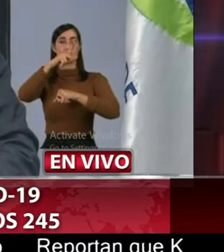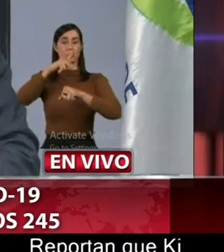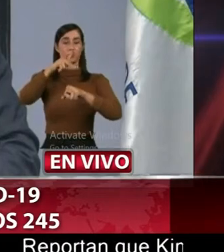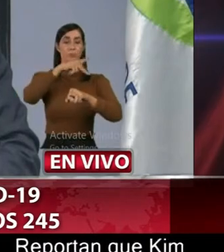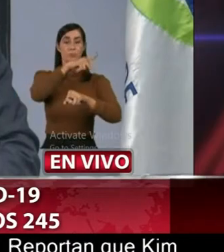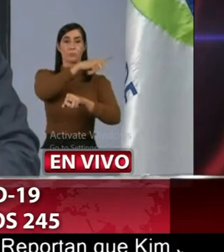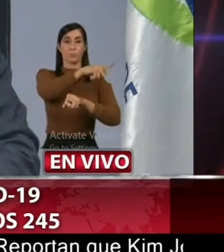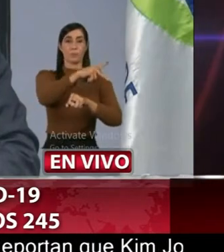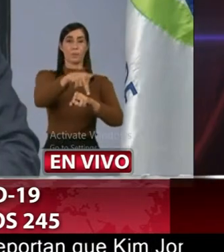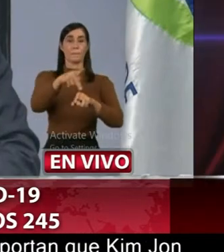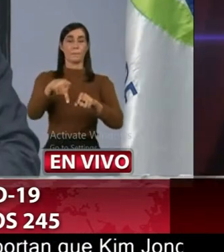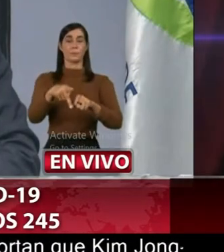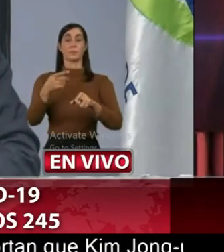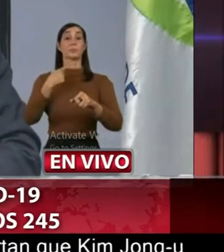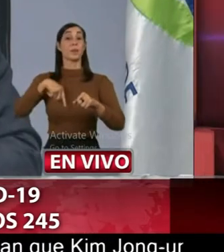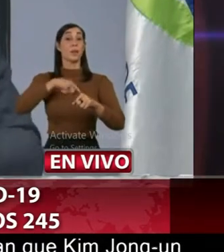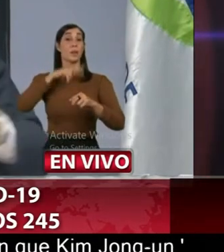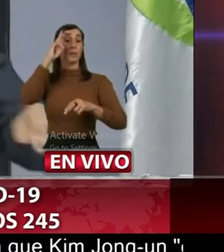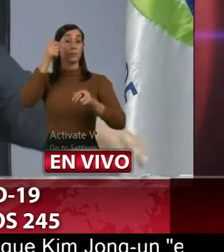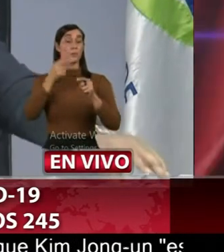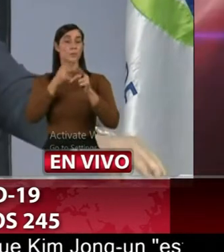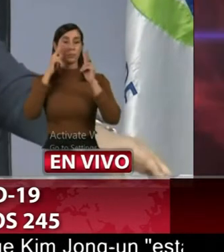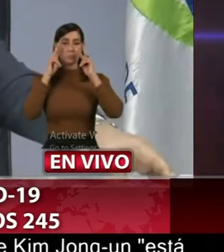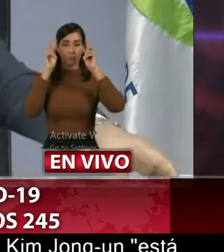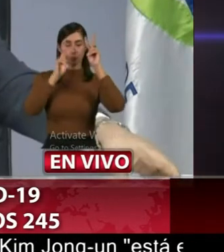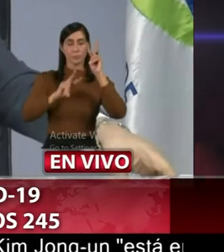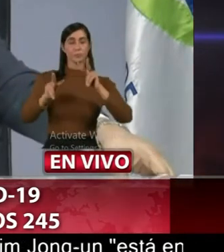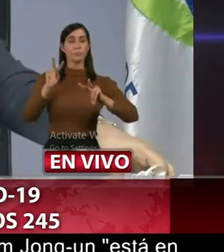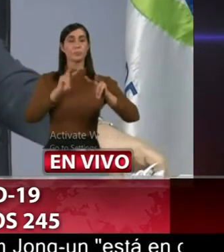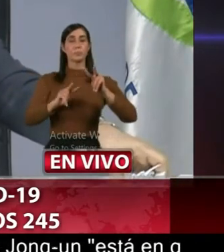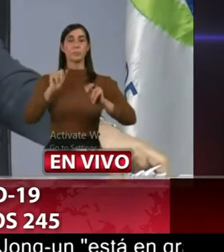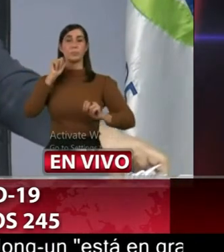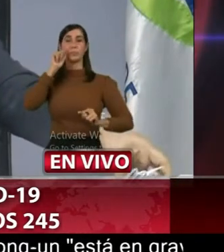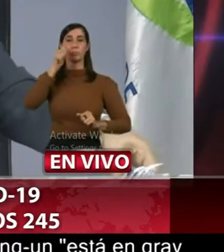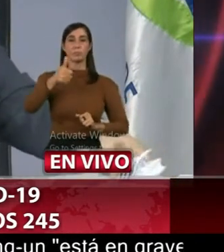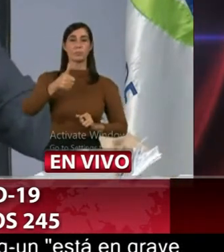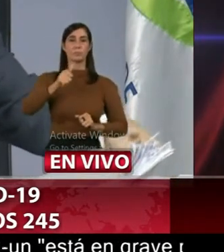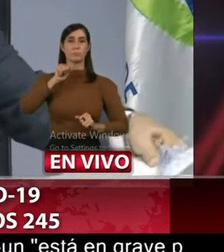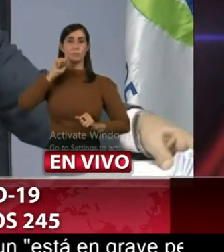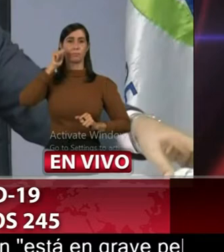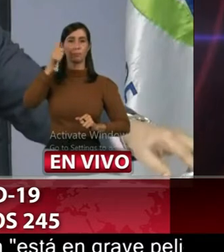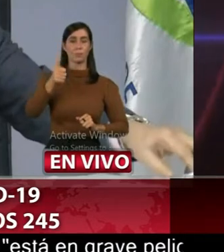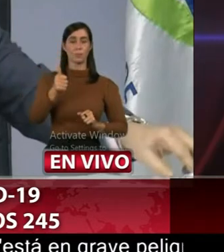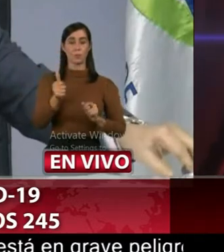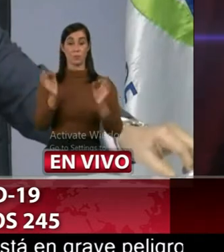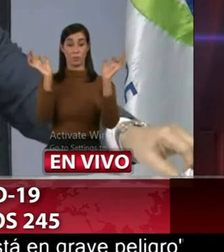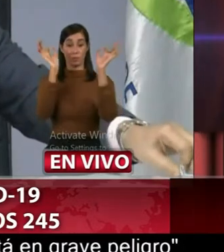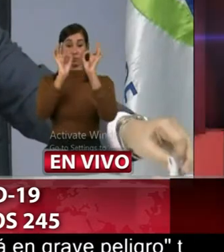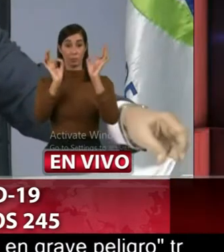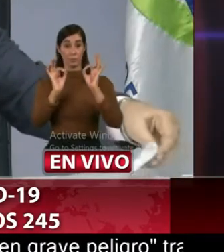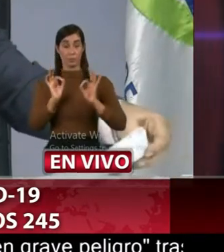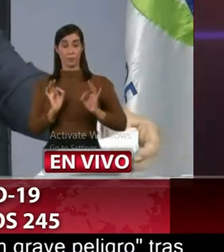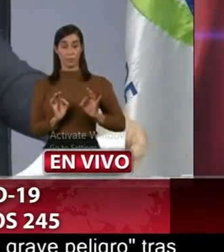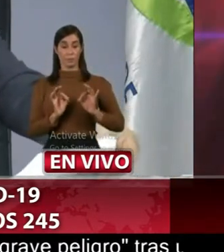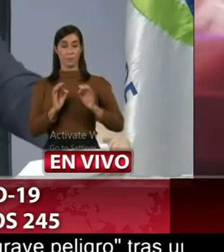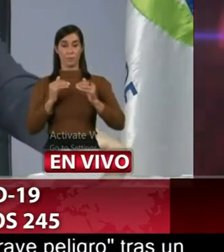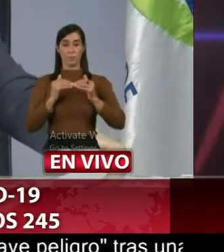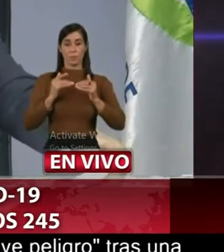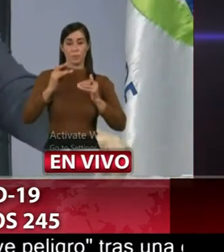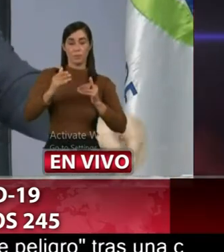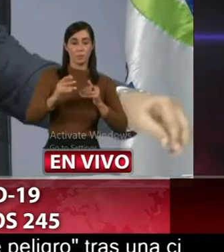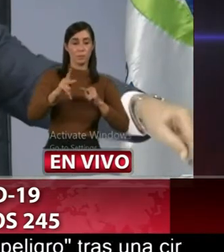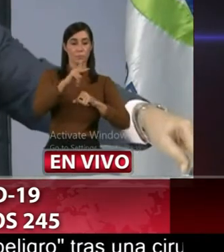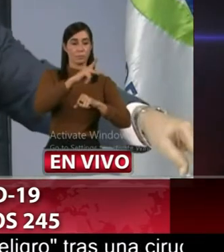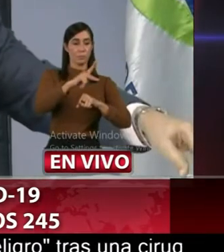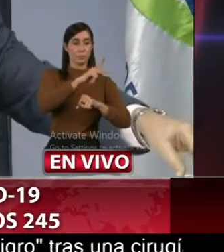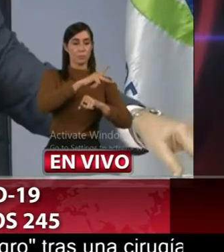para nosotros que estamos mirando diariamente el comportamiento que se va dando por